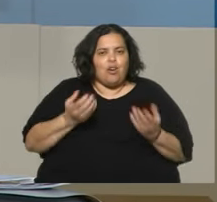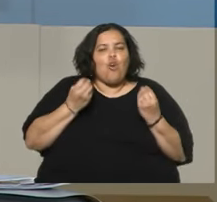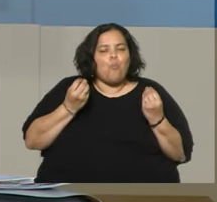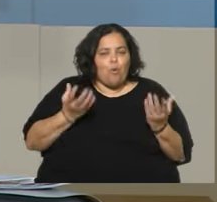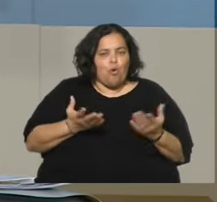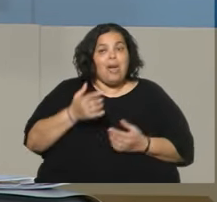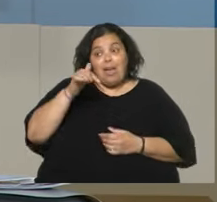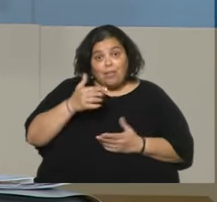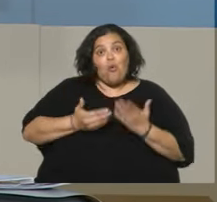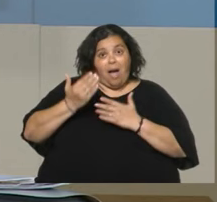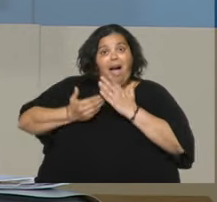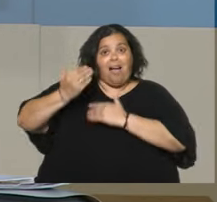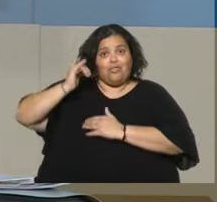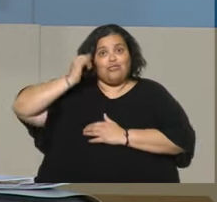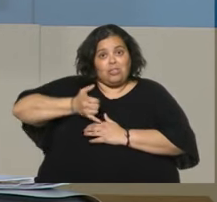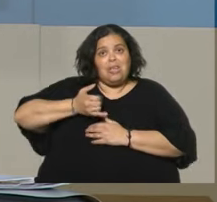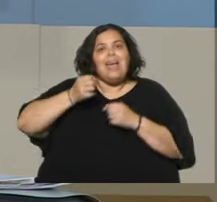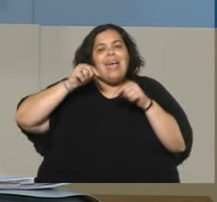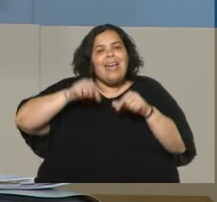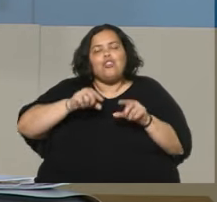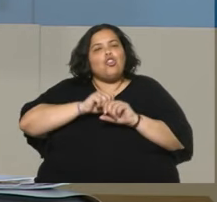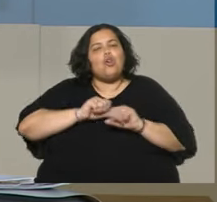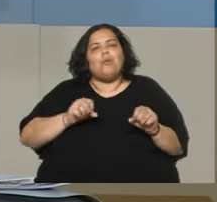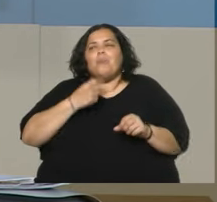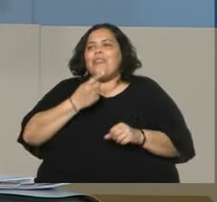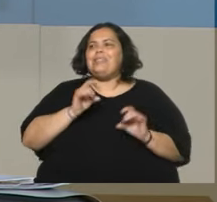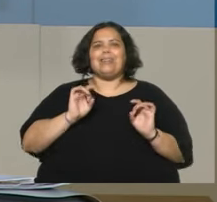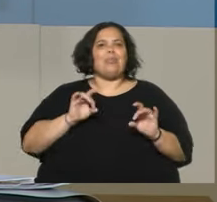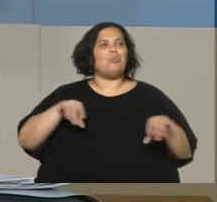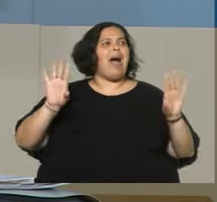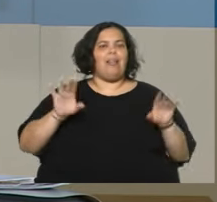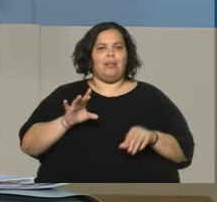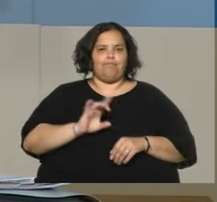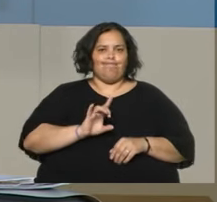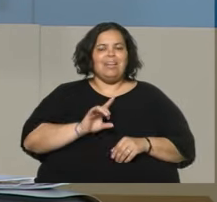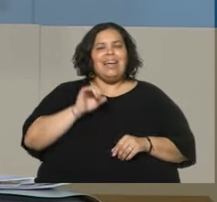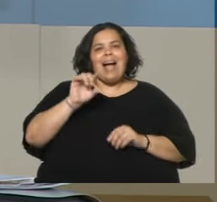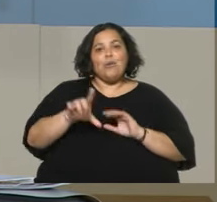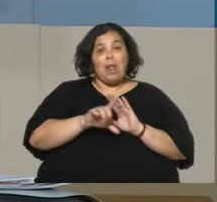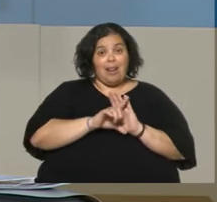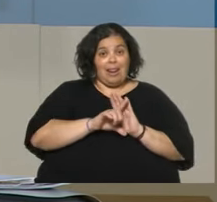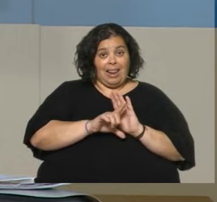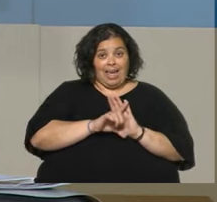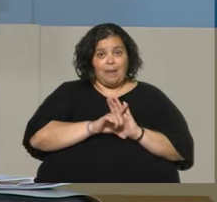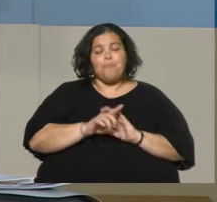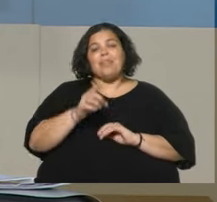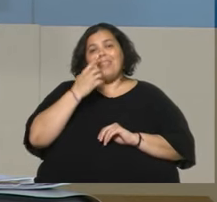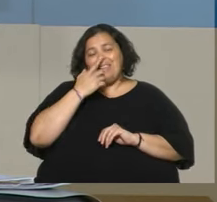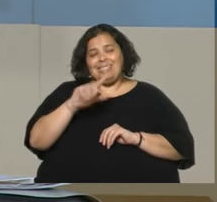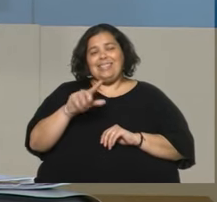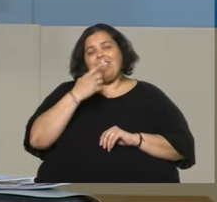eso ahora estamos tan impactados en algo que no lo podemos naturalizar ni los discursos. La ley 17.815